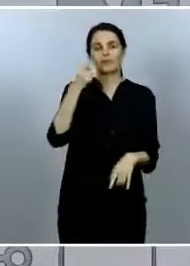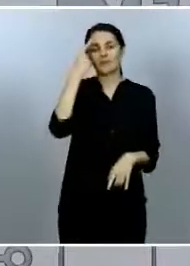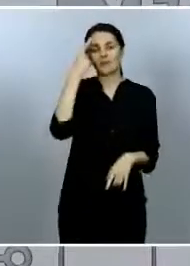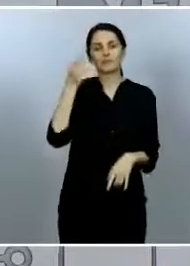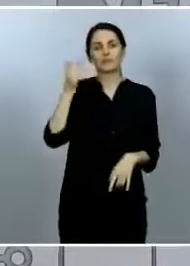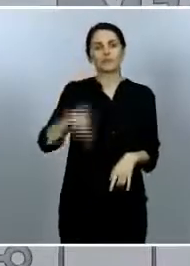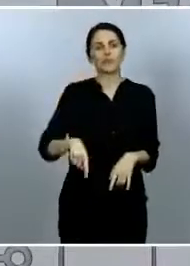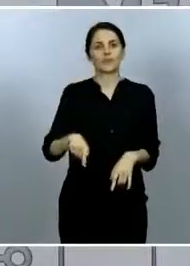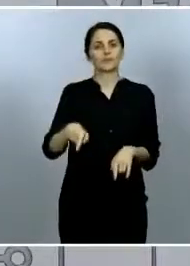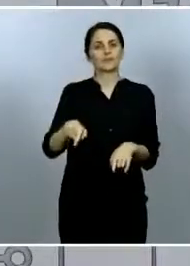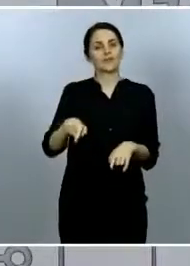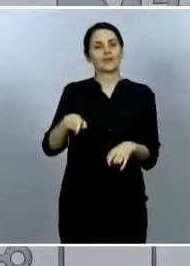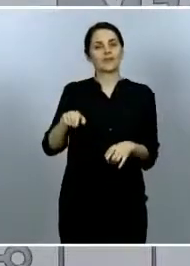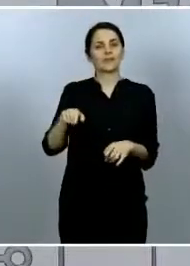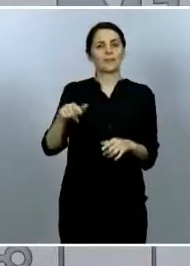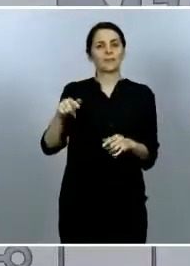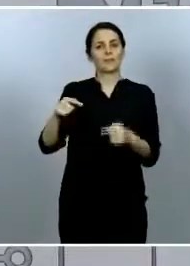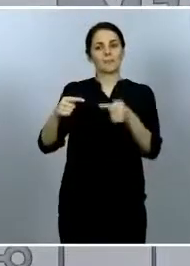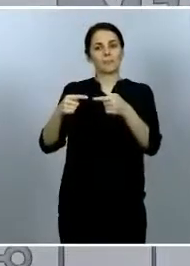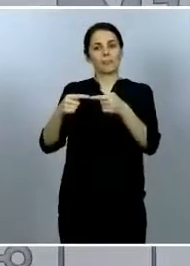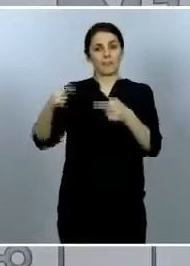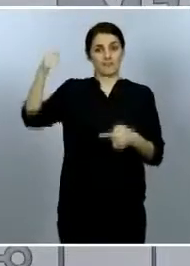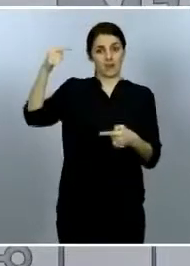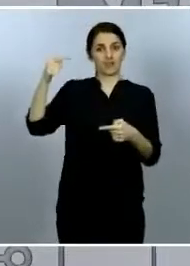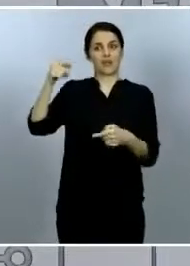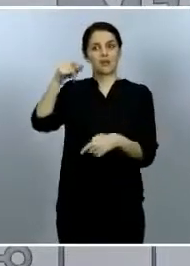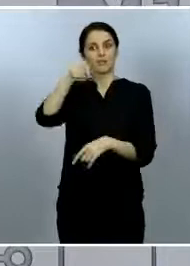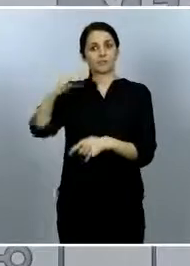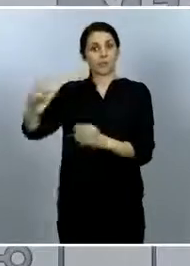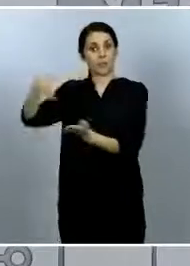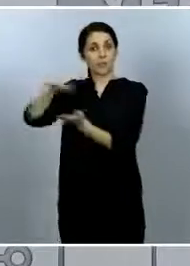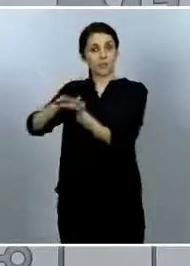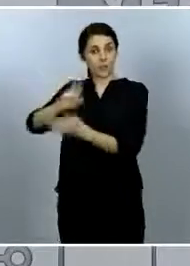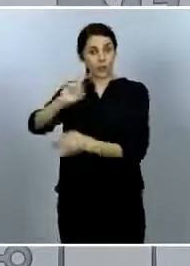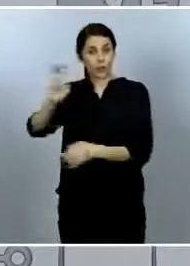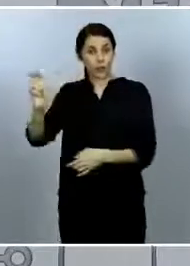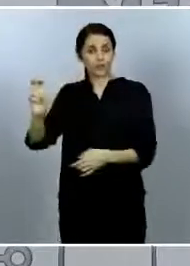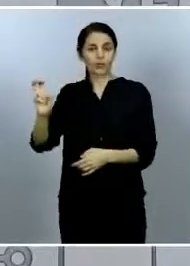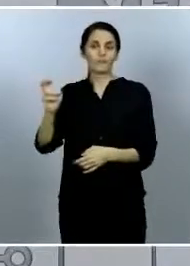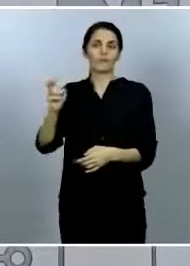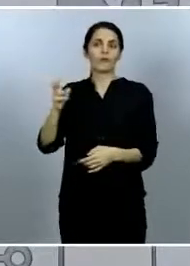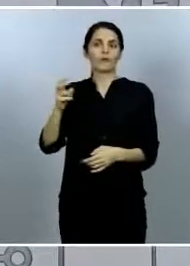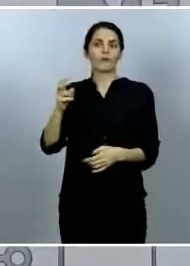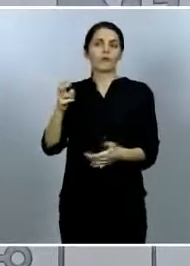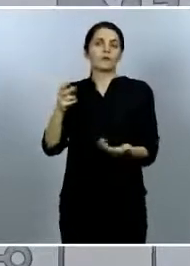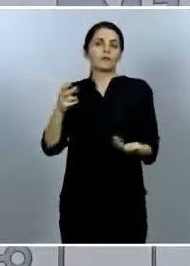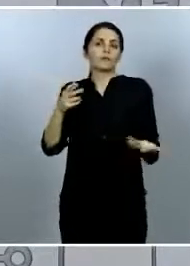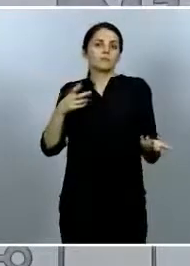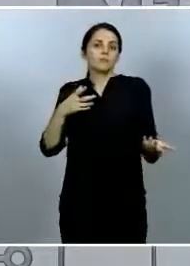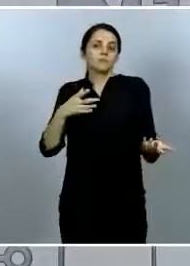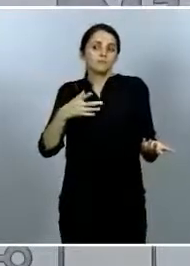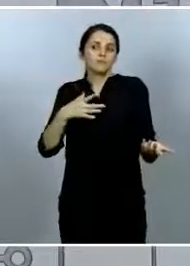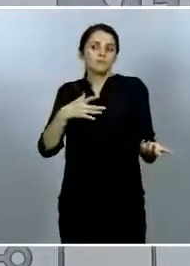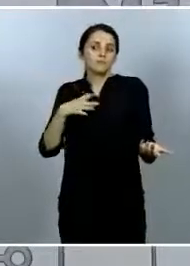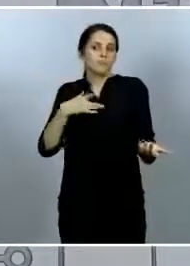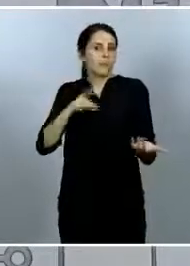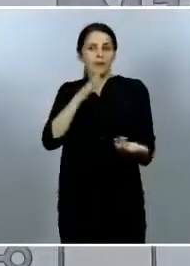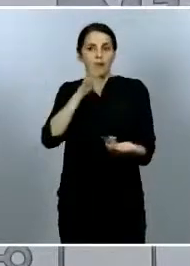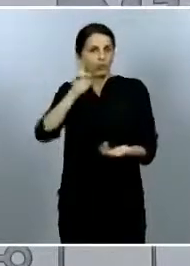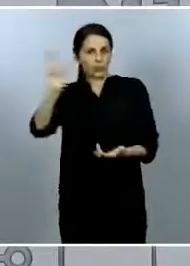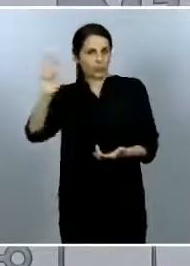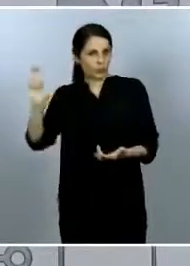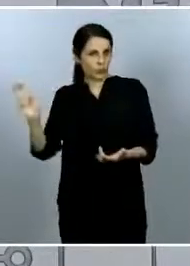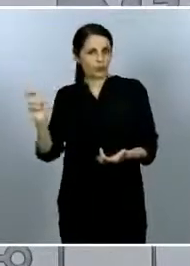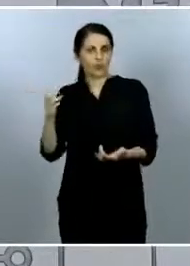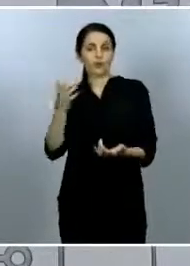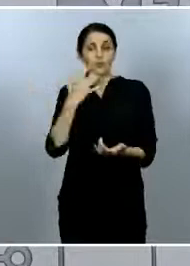variabilidad aleatoria que se produce en estas situaciones está contemplada en los modelos esa variabilidad está contemplada